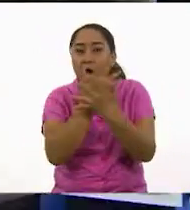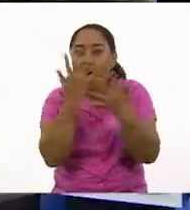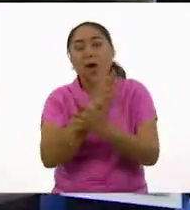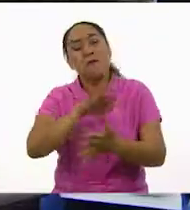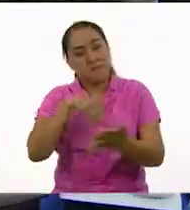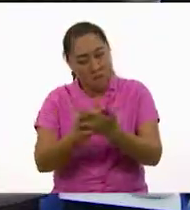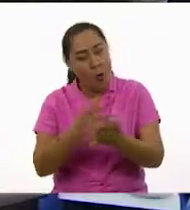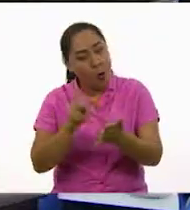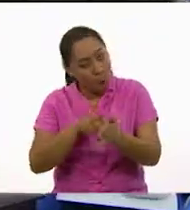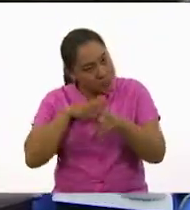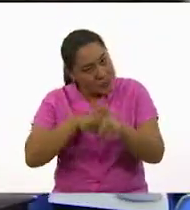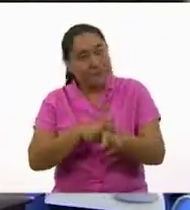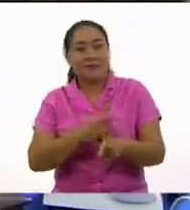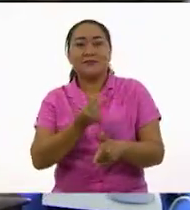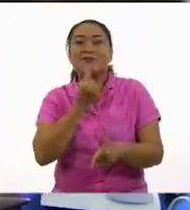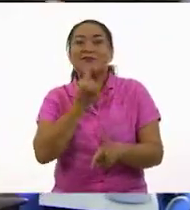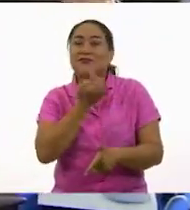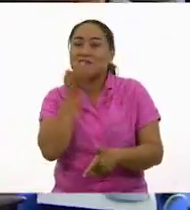Bien.